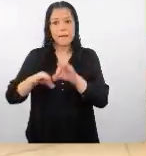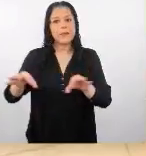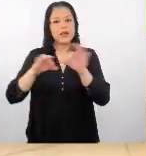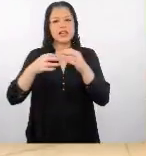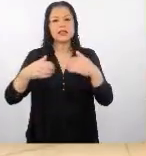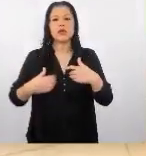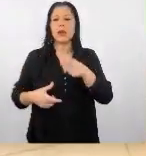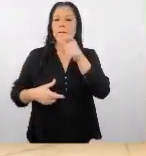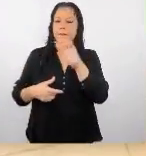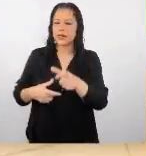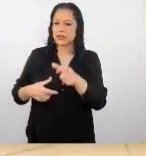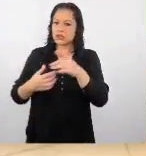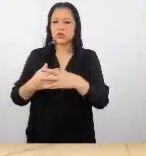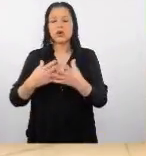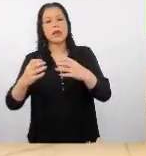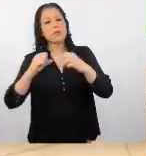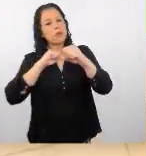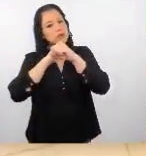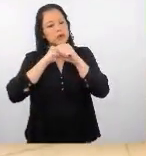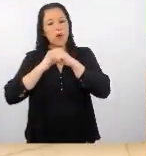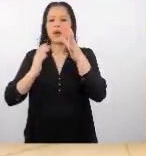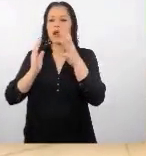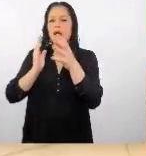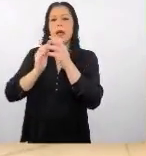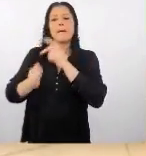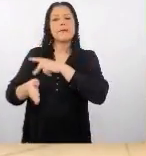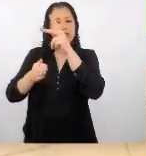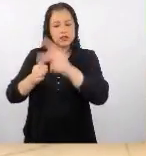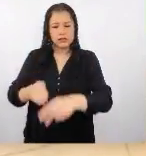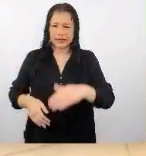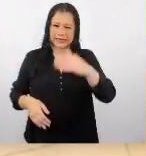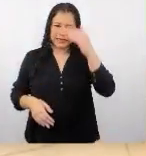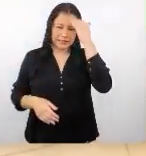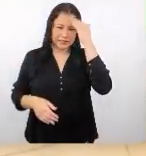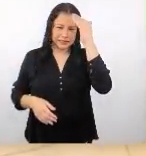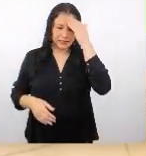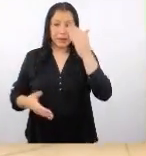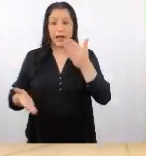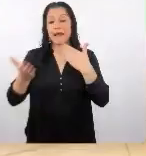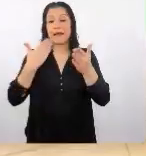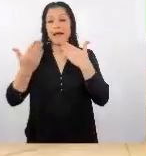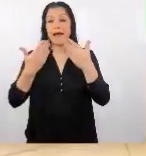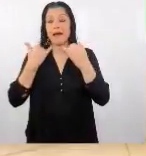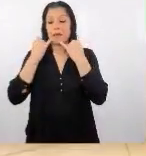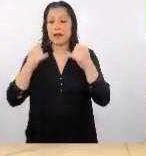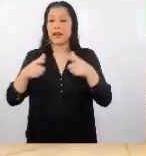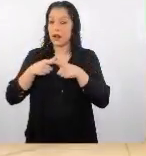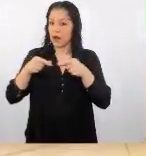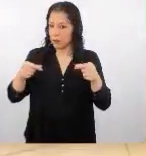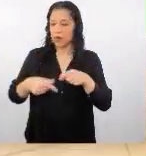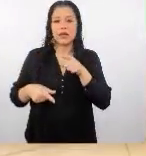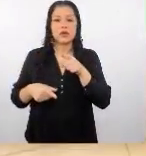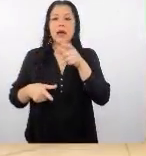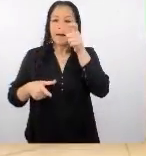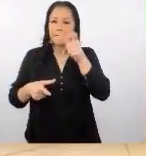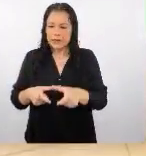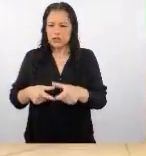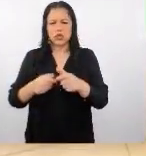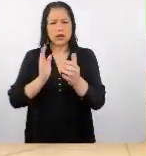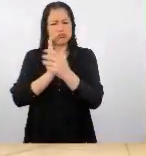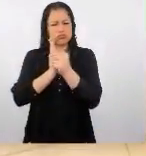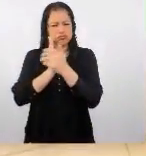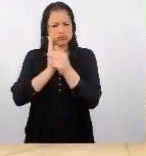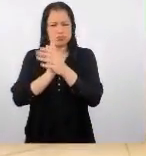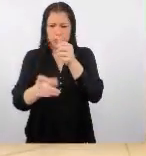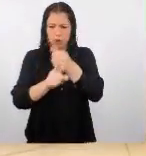una persona en relaciones públicas o un personal que conozca y que hable el japonés si tienen una persona nativa es mucho mejor